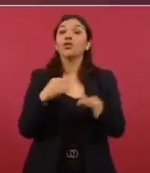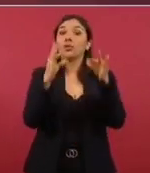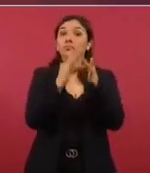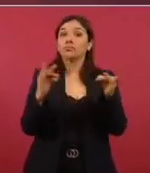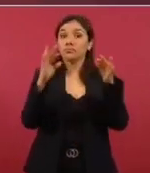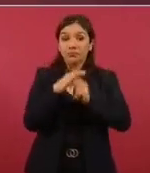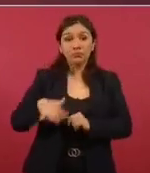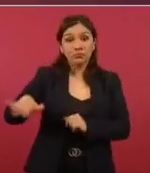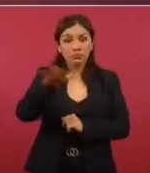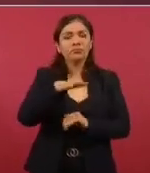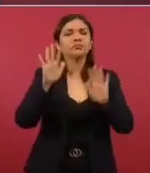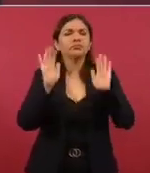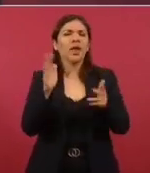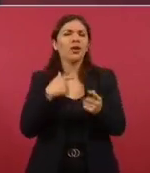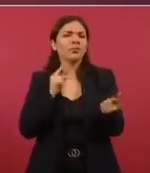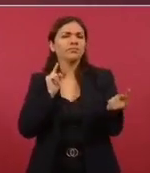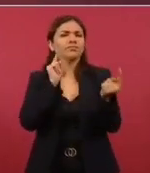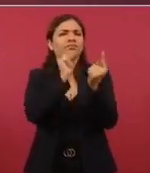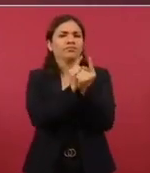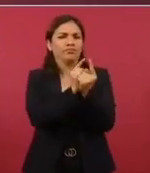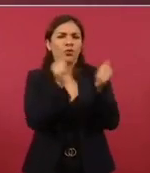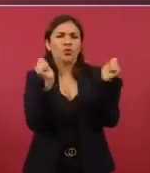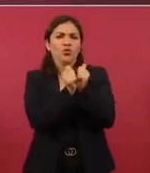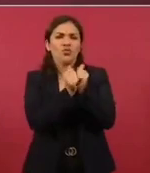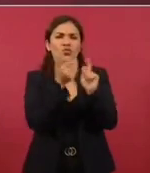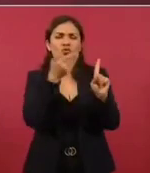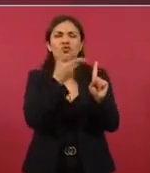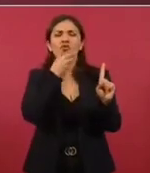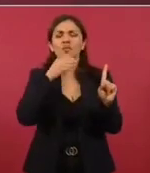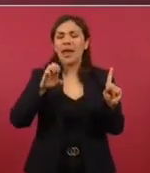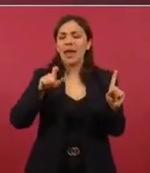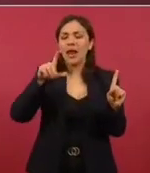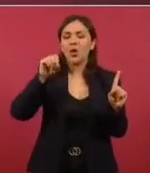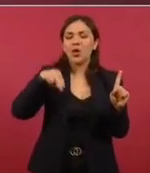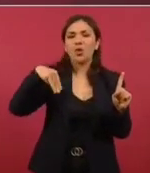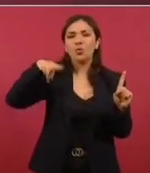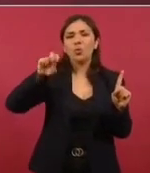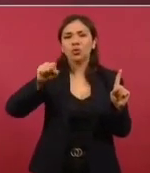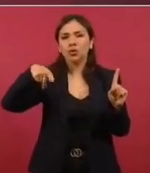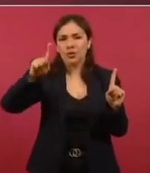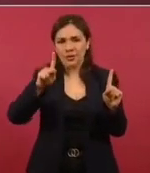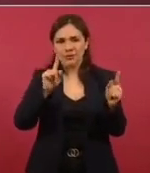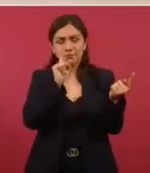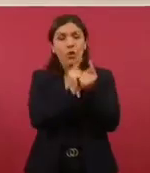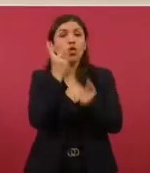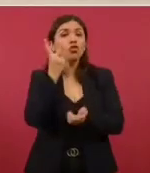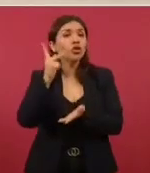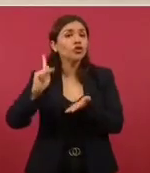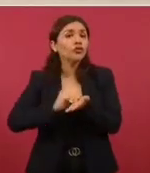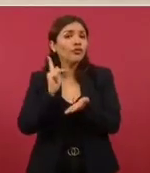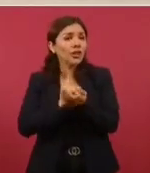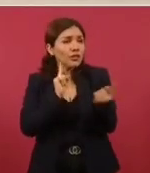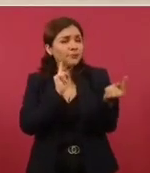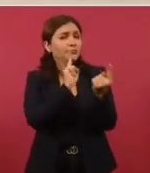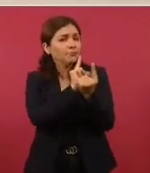hablé con el señor Elon Musk en dos ocasiones